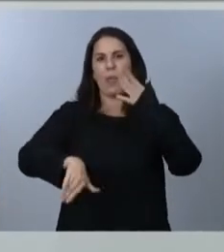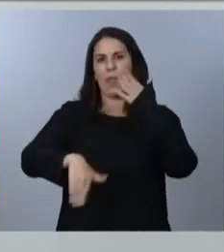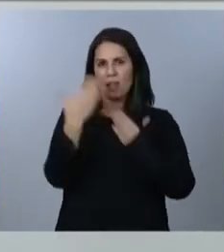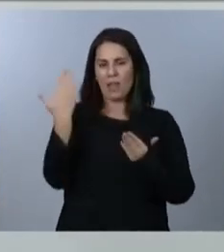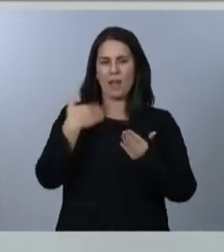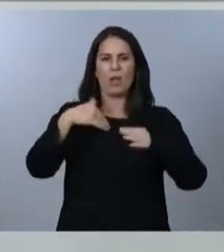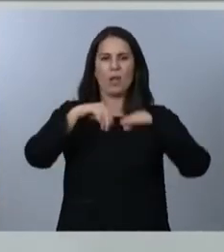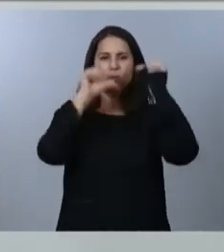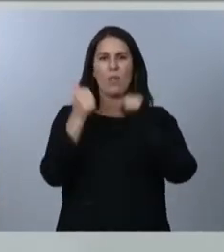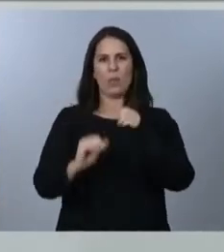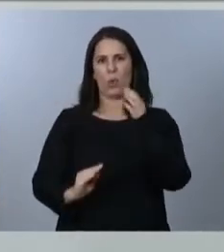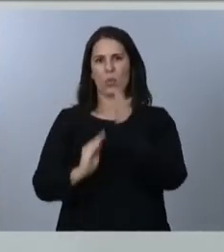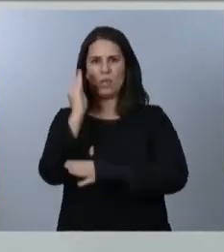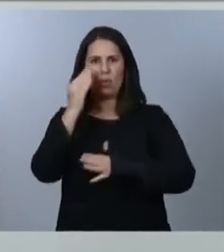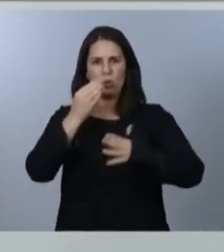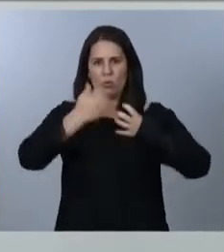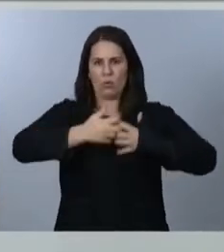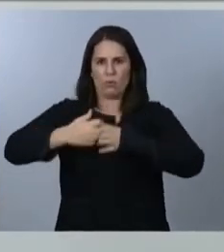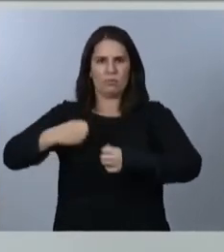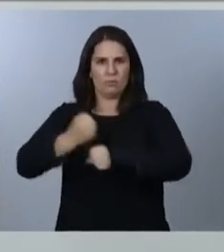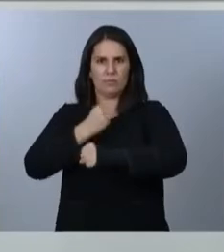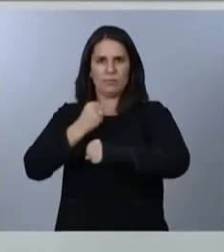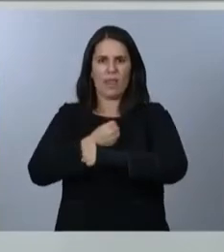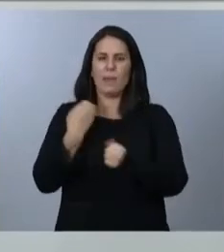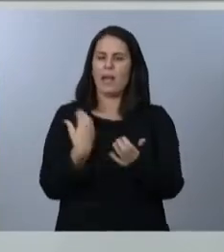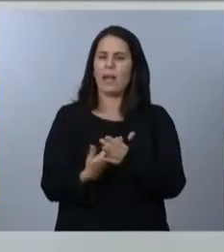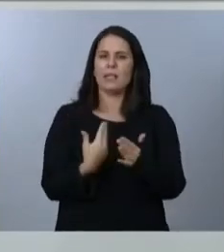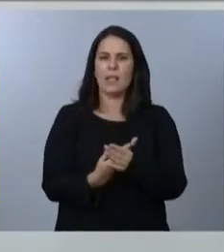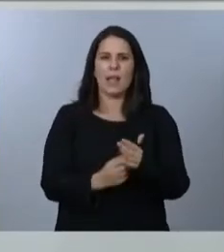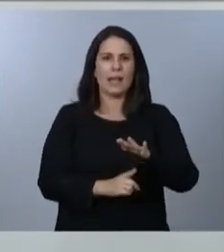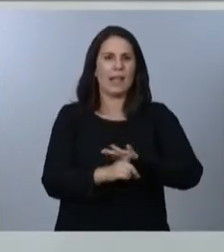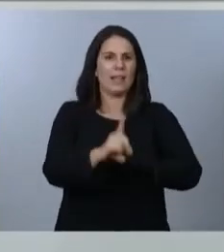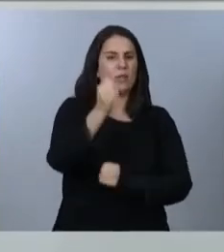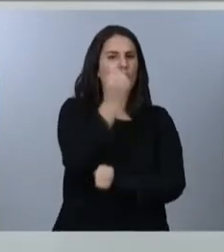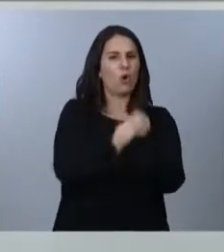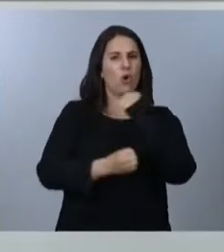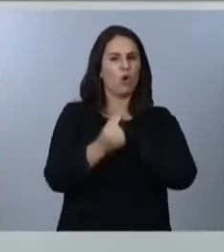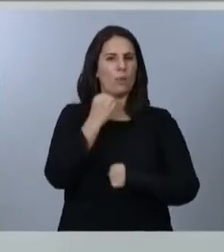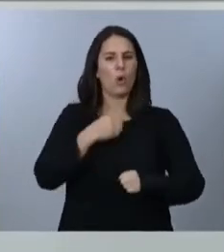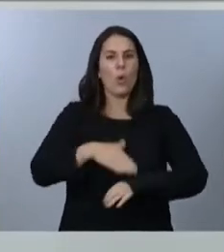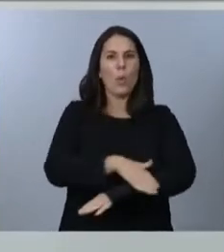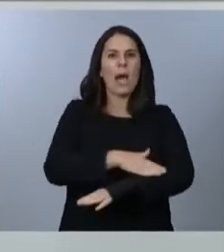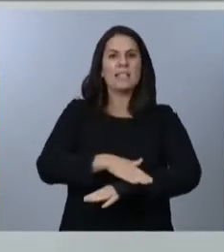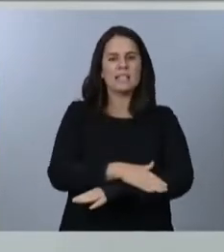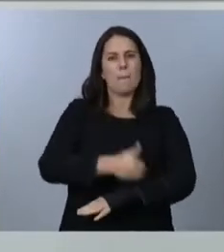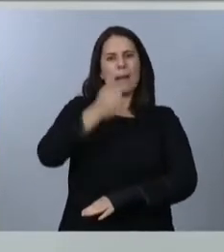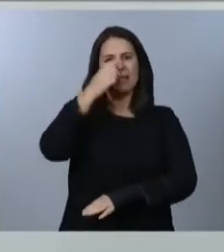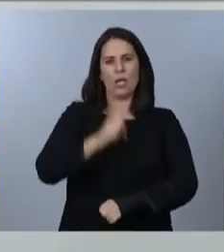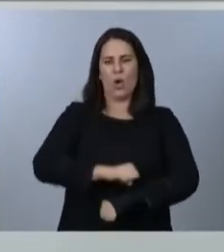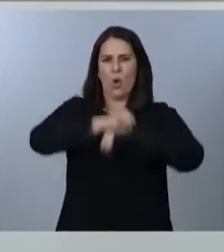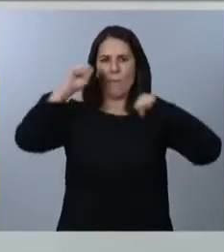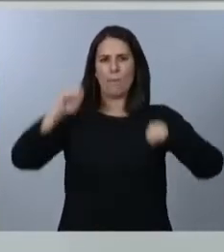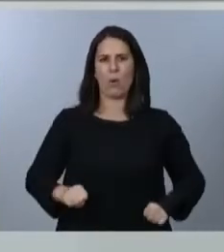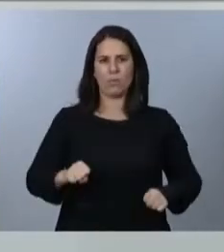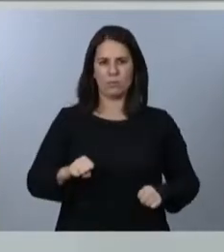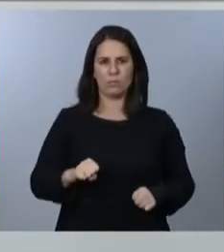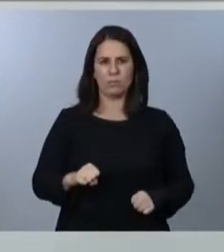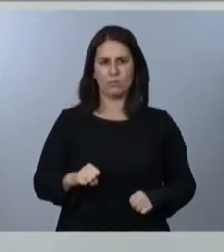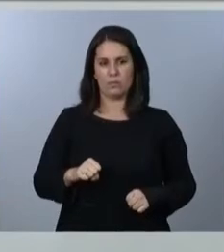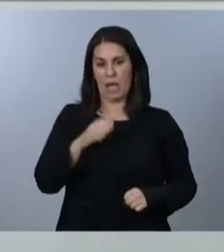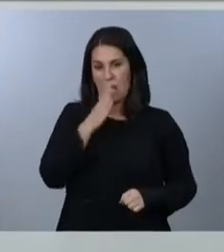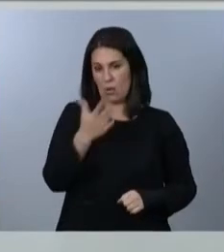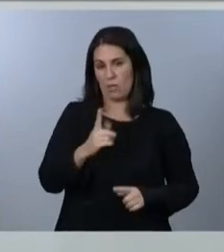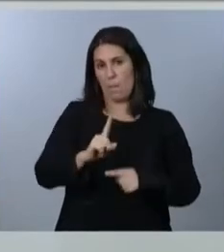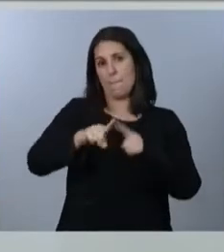Tenemos que garantizar una recuperación económica, un crecimiento económico sobre bases más sólidas en un mundo post-pandemia, con más